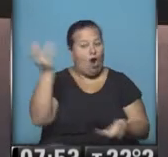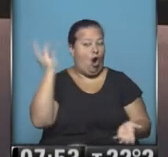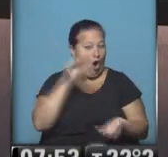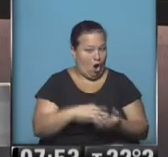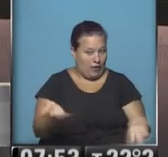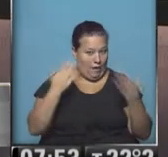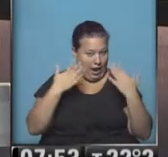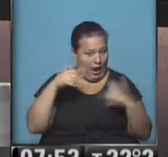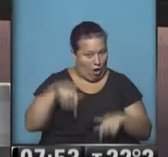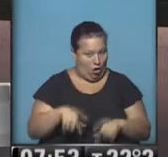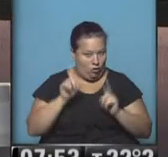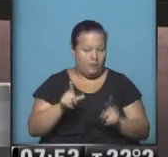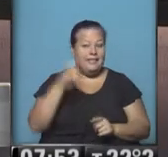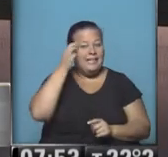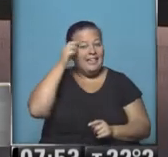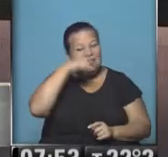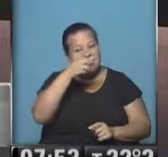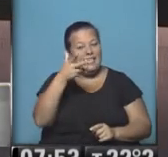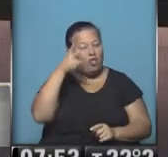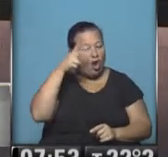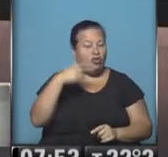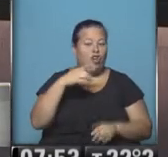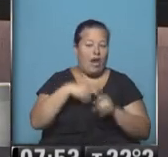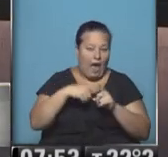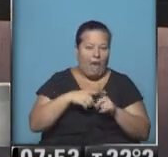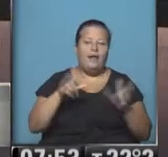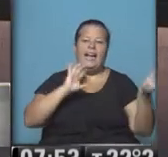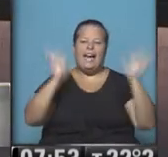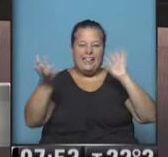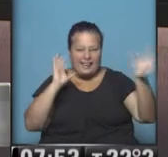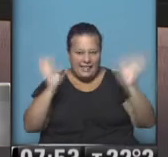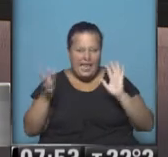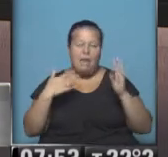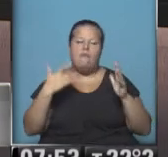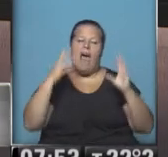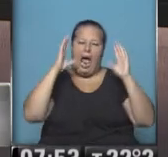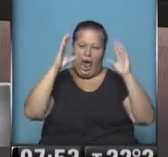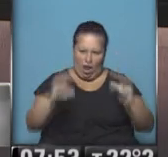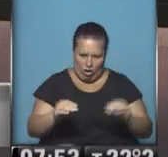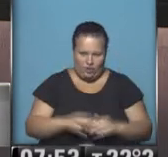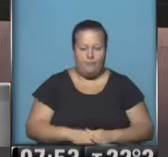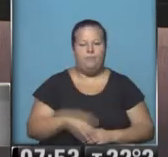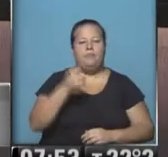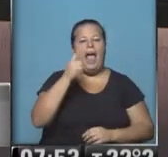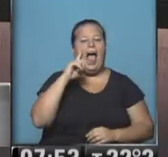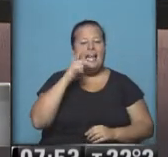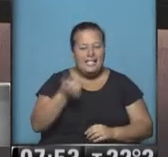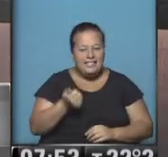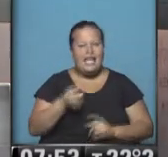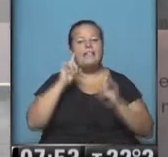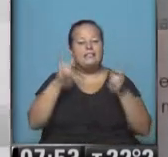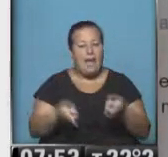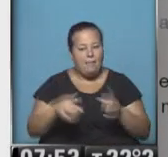jornada de mucho calor tendrán hoy, ¿eh? 37, 38 grados y con tiempo inestable posiblemente hacia el final del día. Alicia Lilian Schmidt